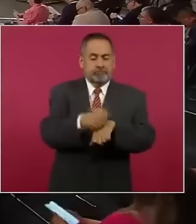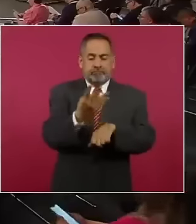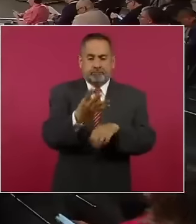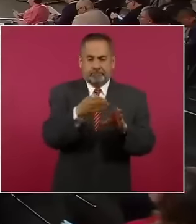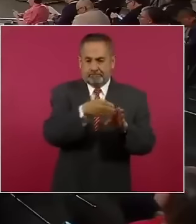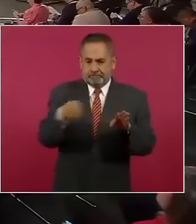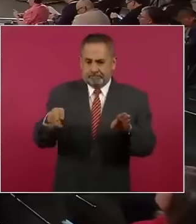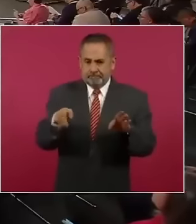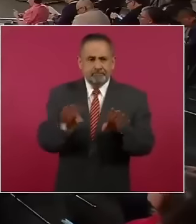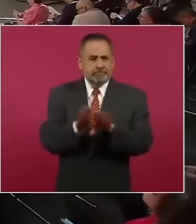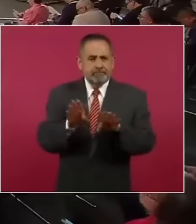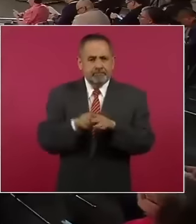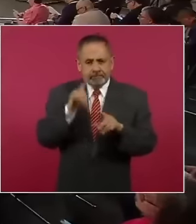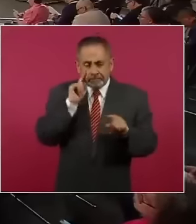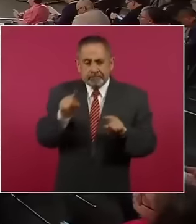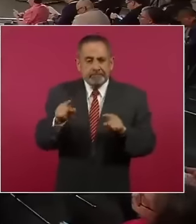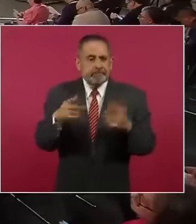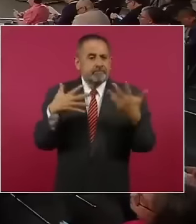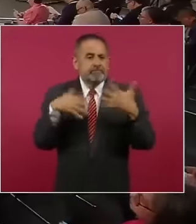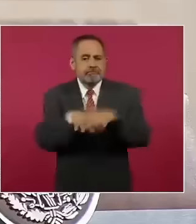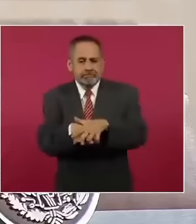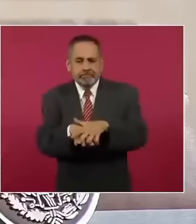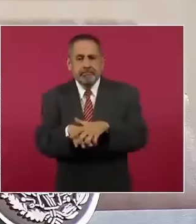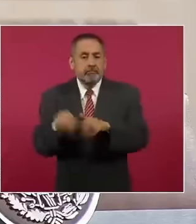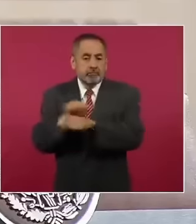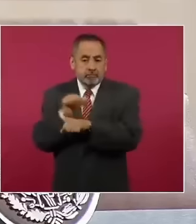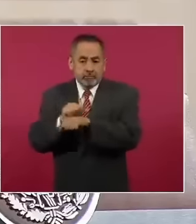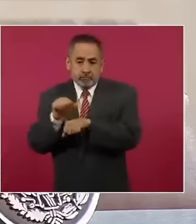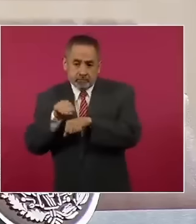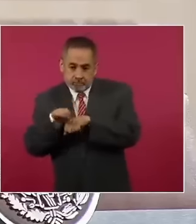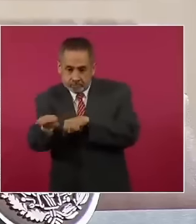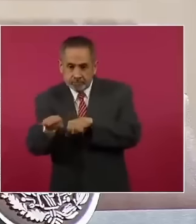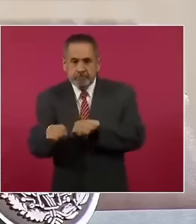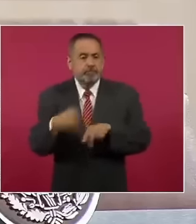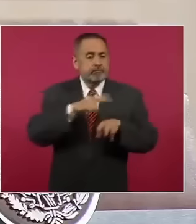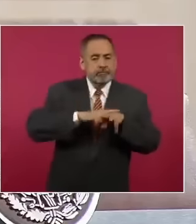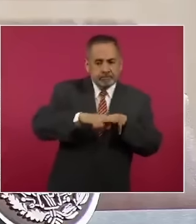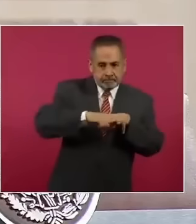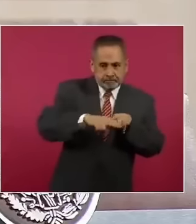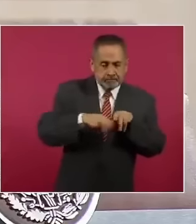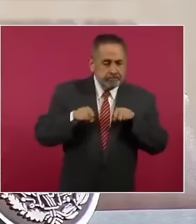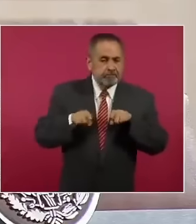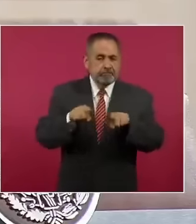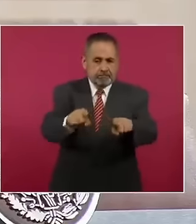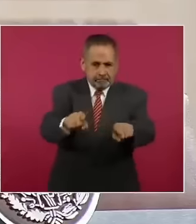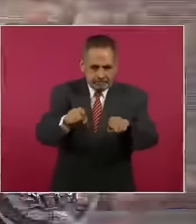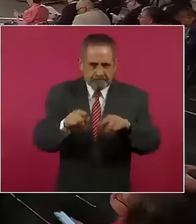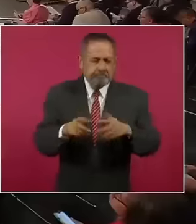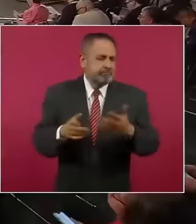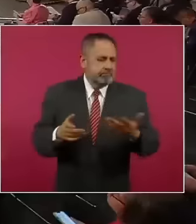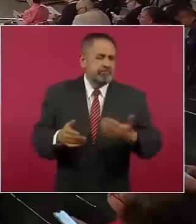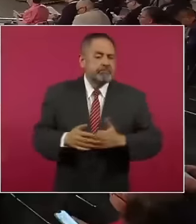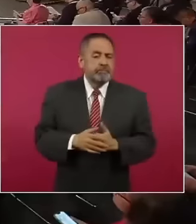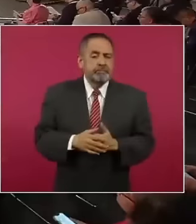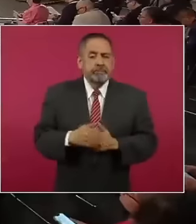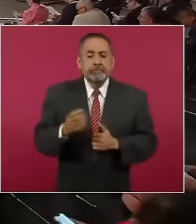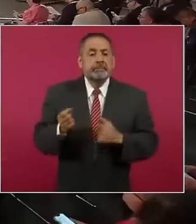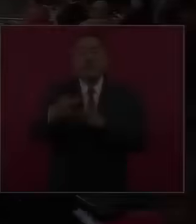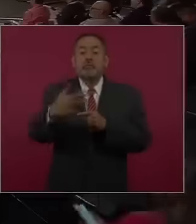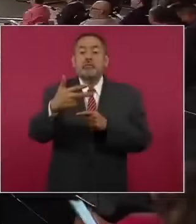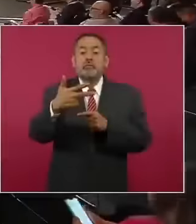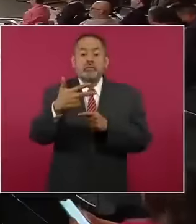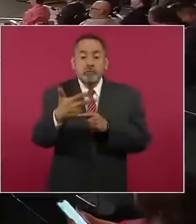Aquí van a ver ya coexistir la autopista con la parte férrea en doble vía. Algunos de los